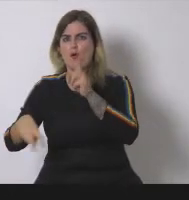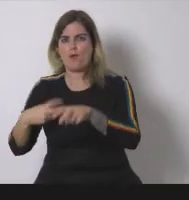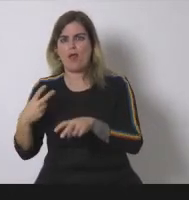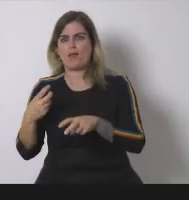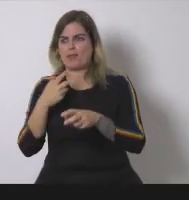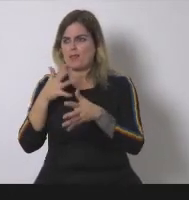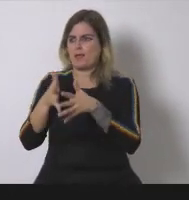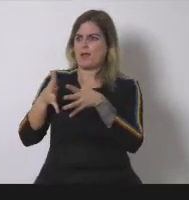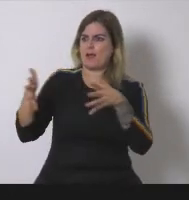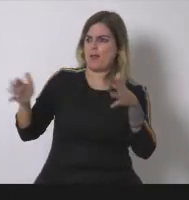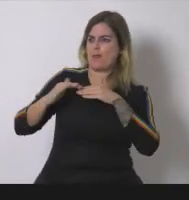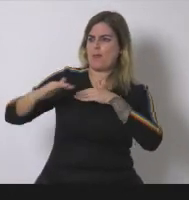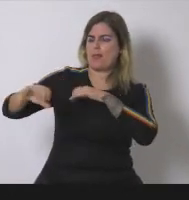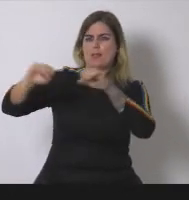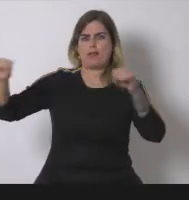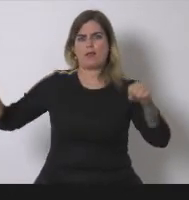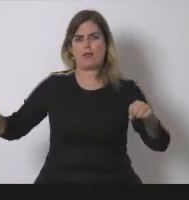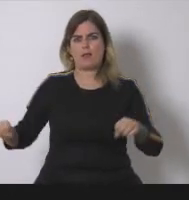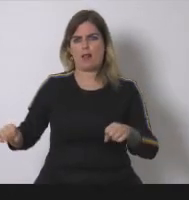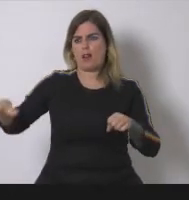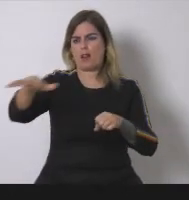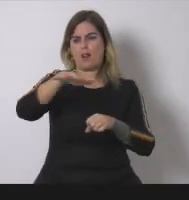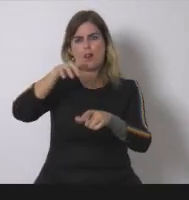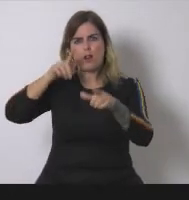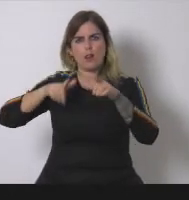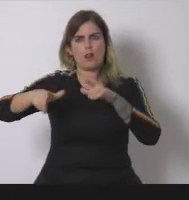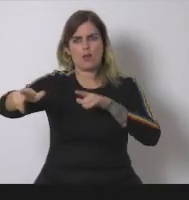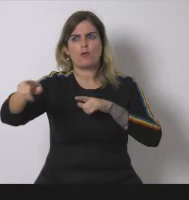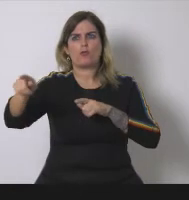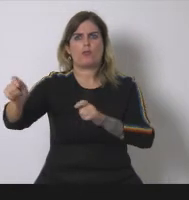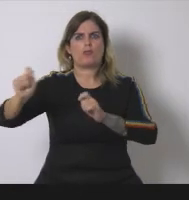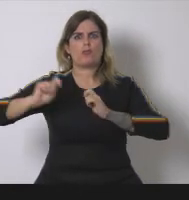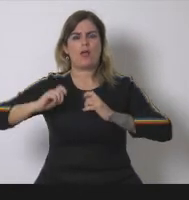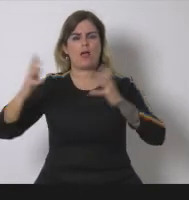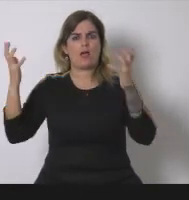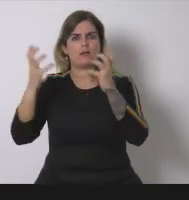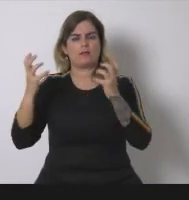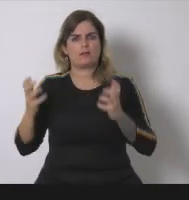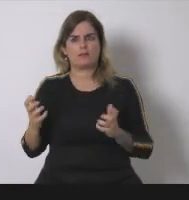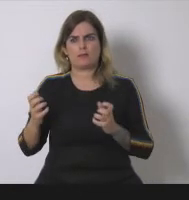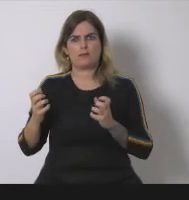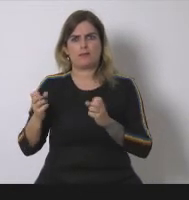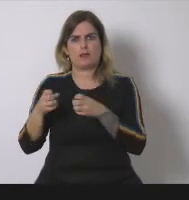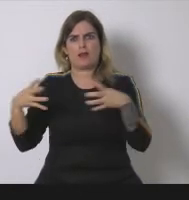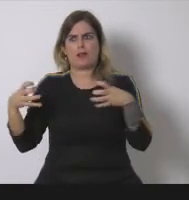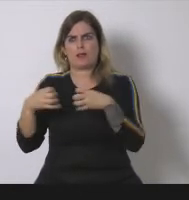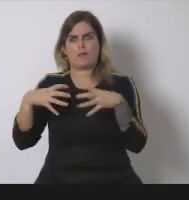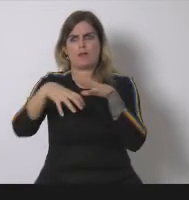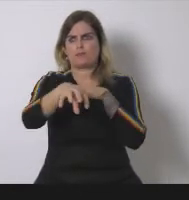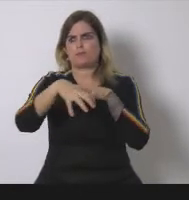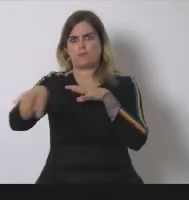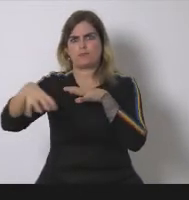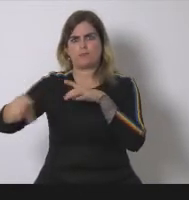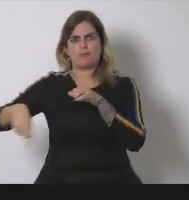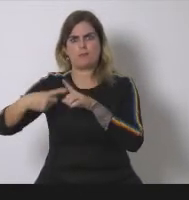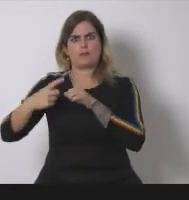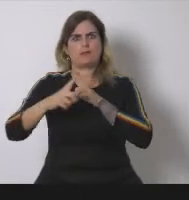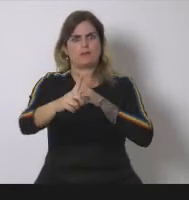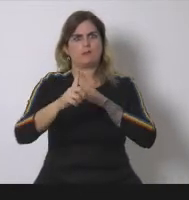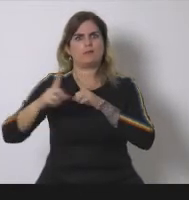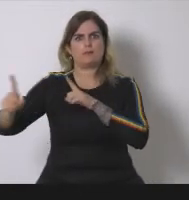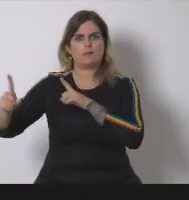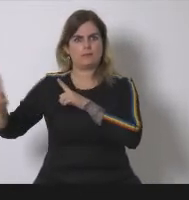renovables en gran escala de grandes plantas situadas muy lejos y que generan una gran cantidad de energía que debe